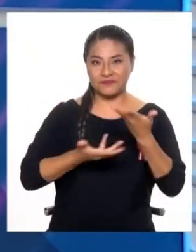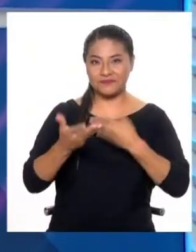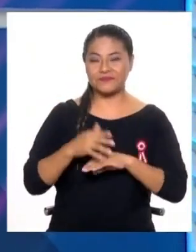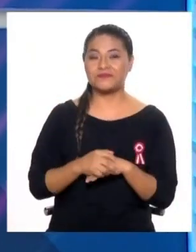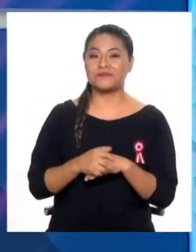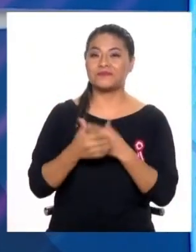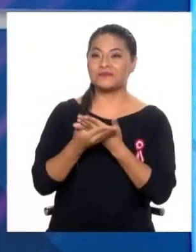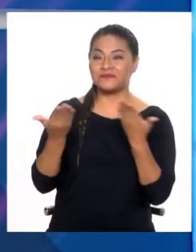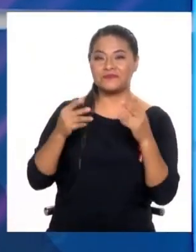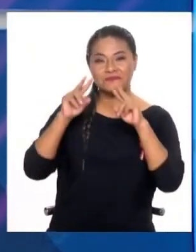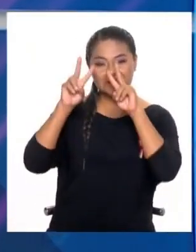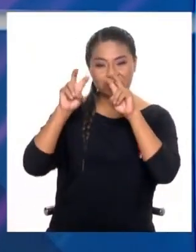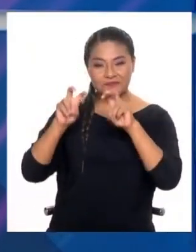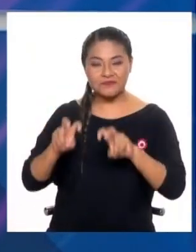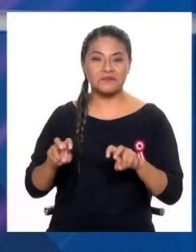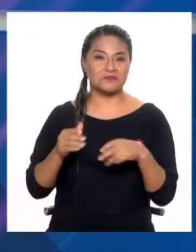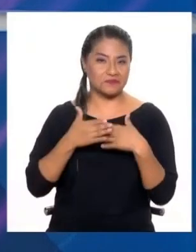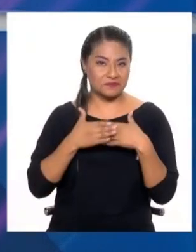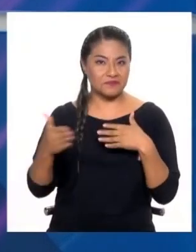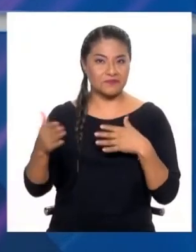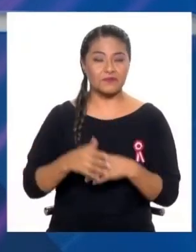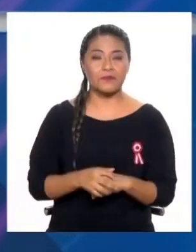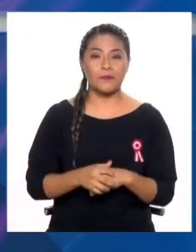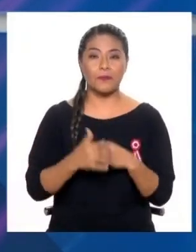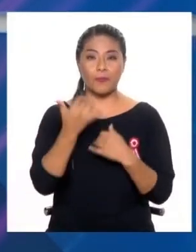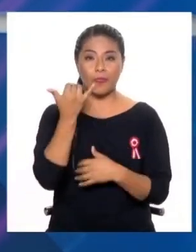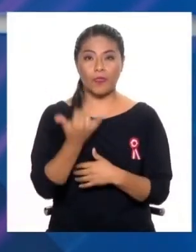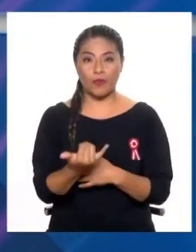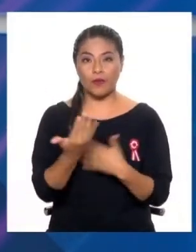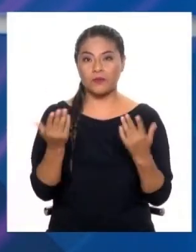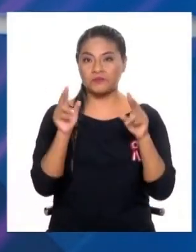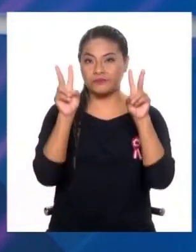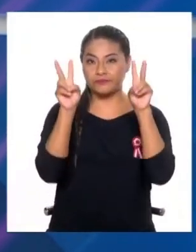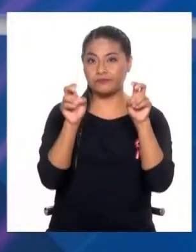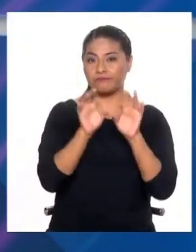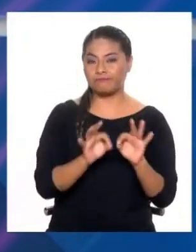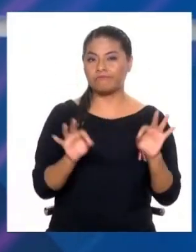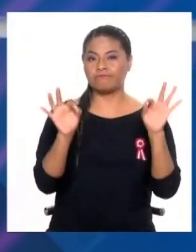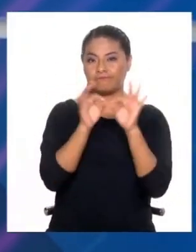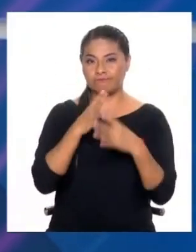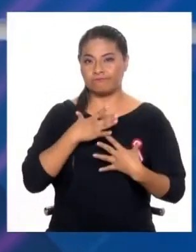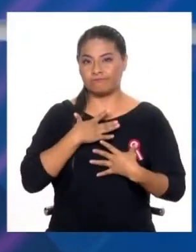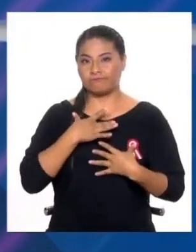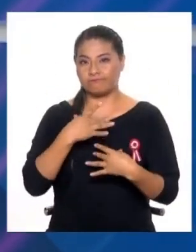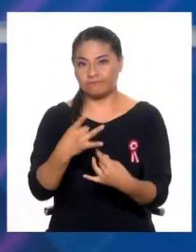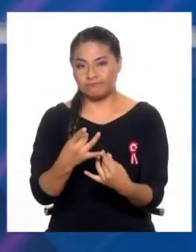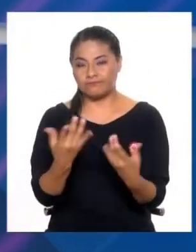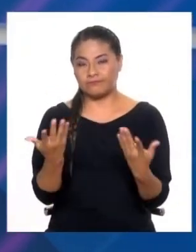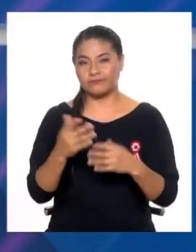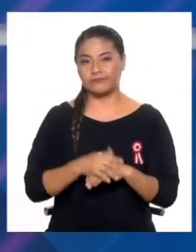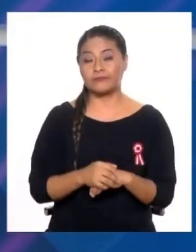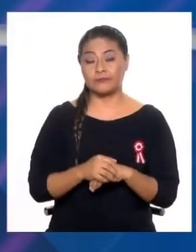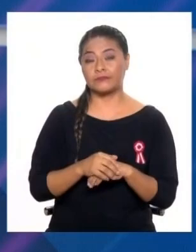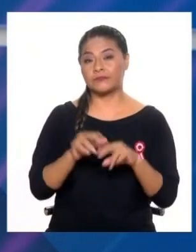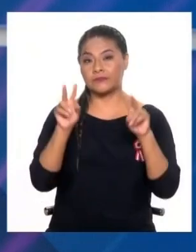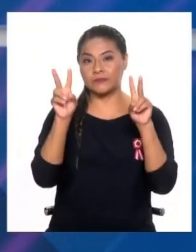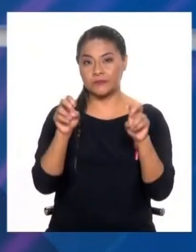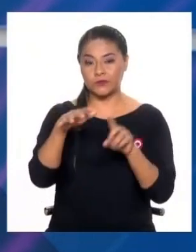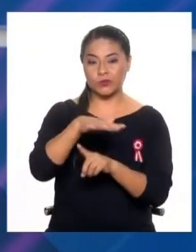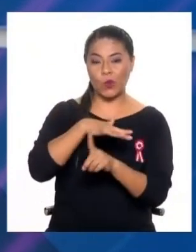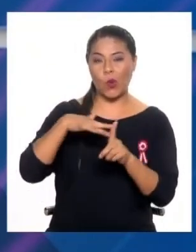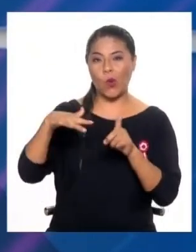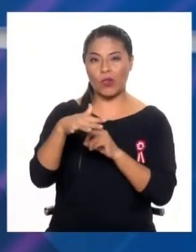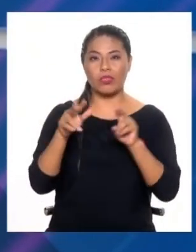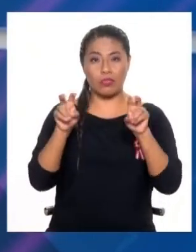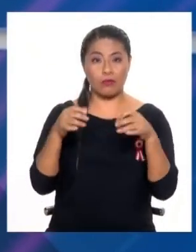análisis más allá de la coyuntura. El día de hoy tenemos temas sumamente interesantes, todos obviamente más allá del contexto actual que estamos